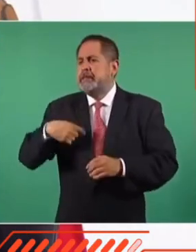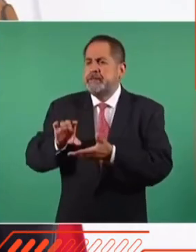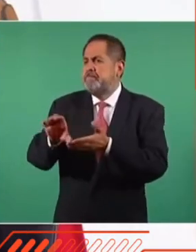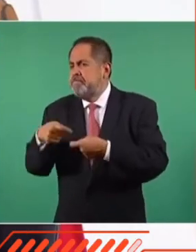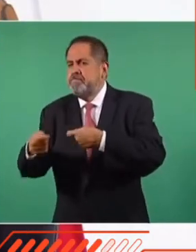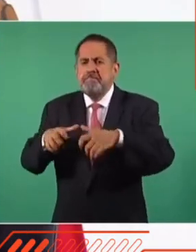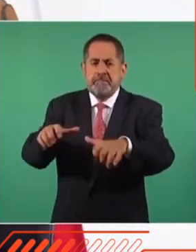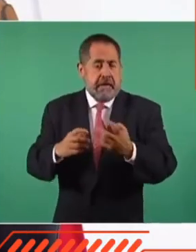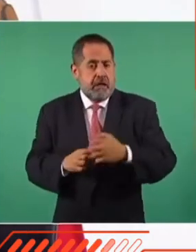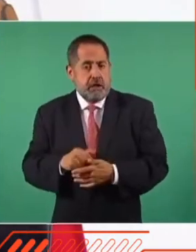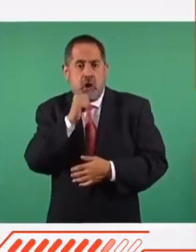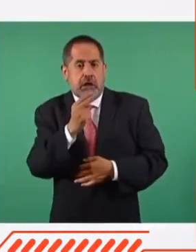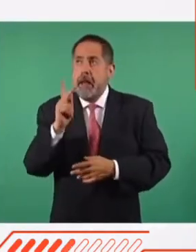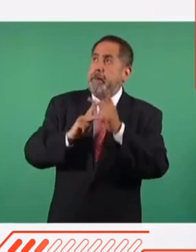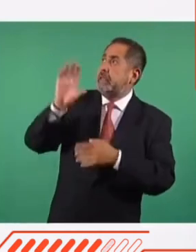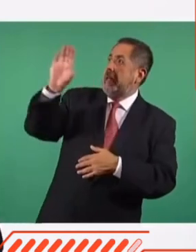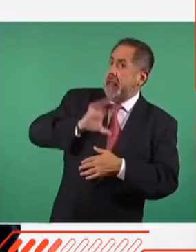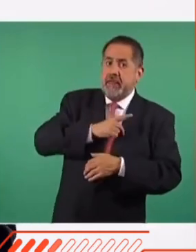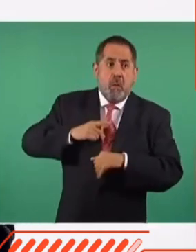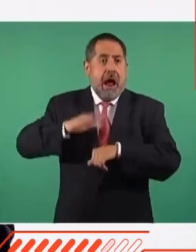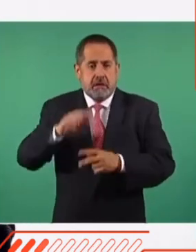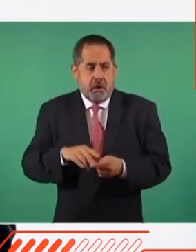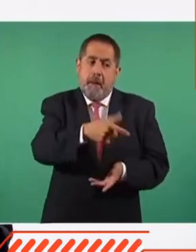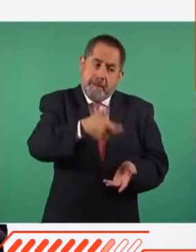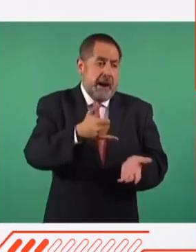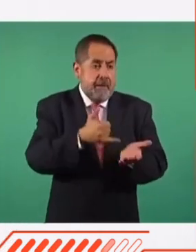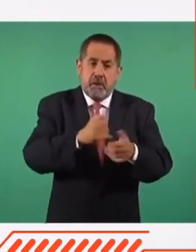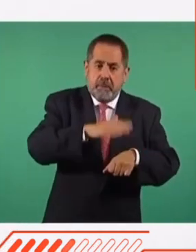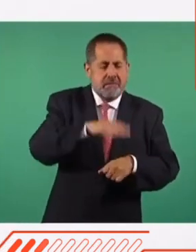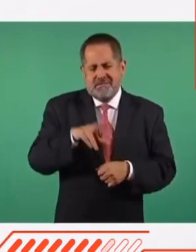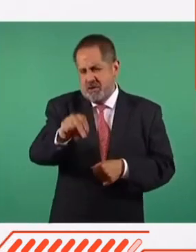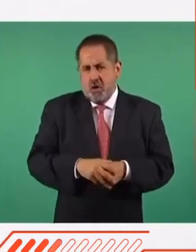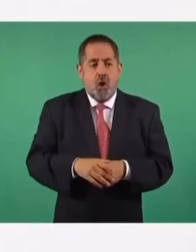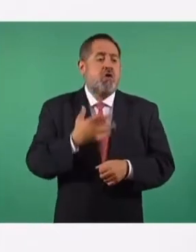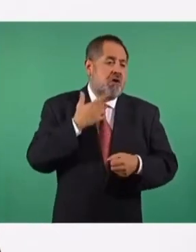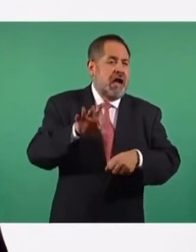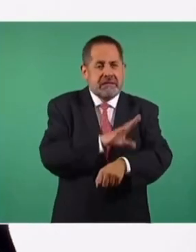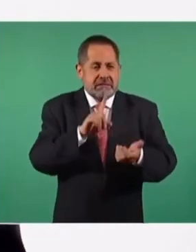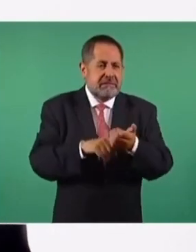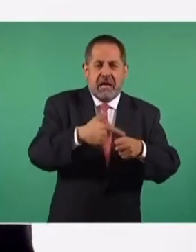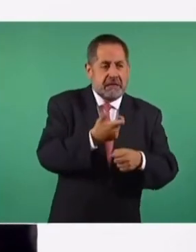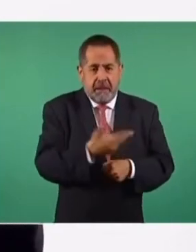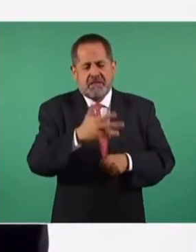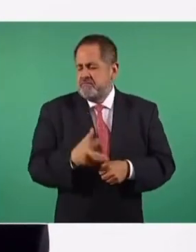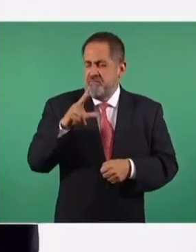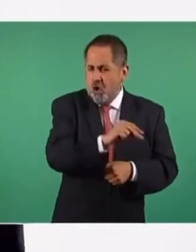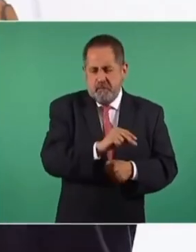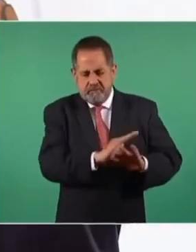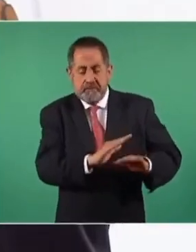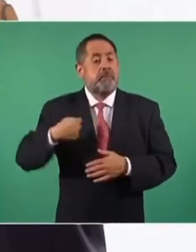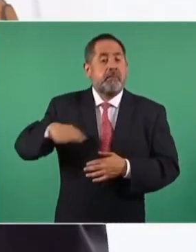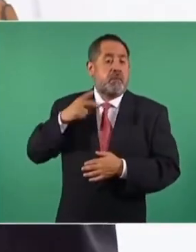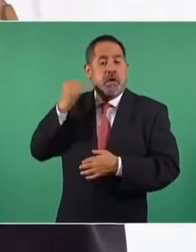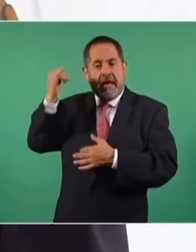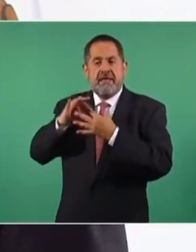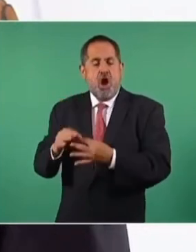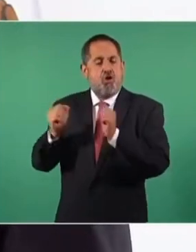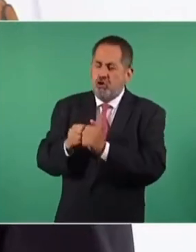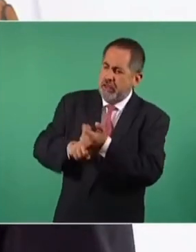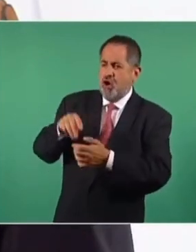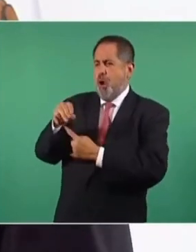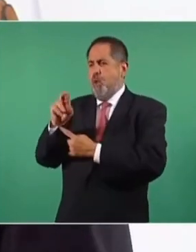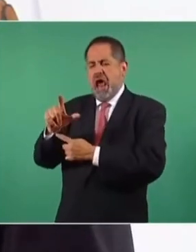compromisos de no endeudar al país, no aumentar impuestos, no subir los precios de los combustibles y, lo más importante, esta nueva política económica fincada en la